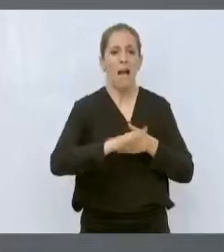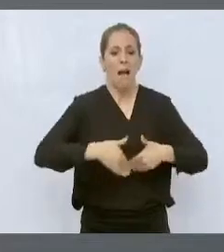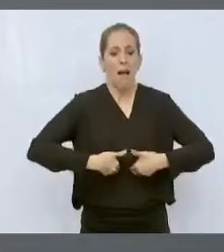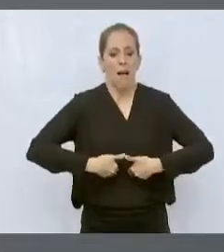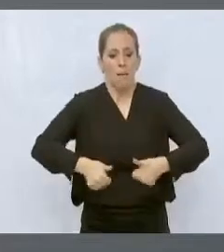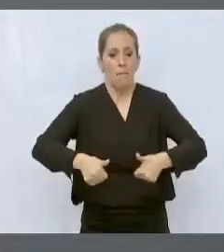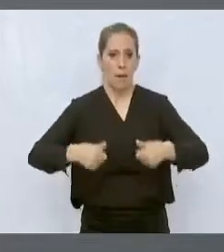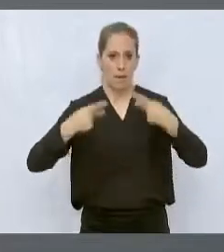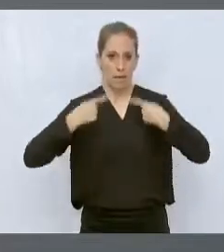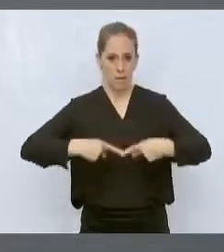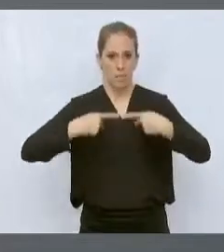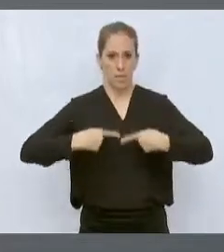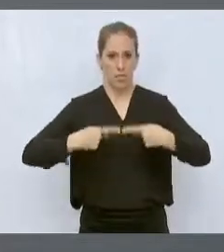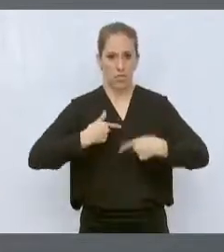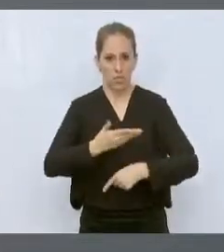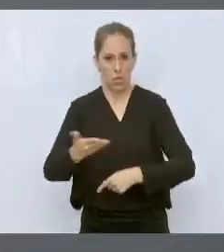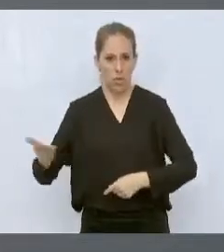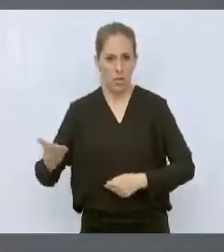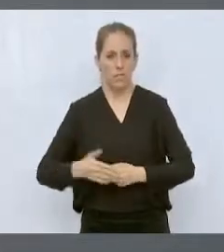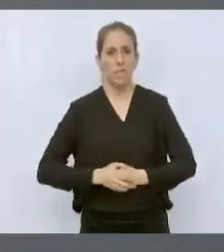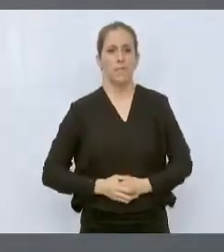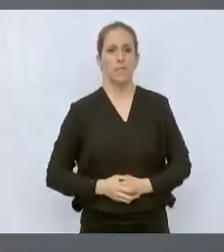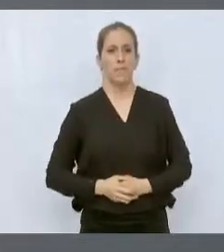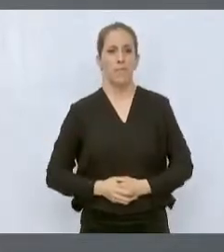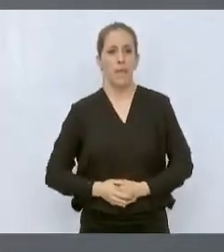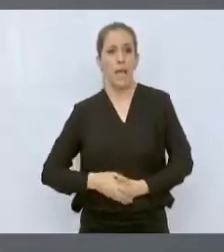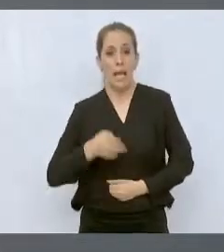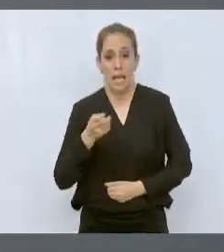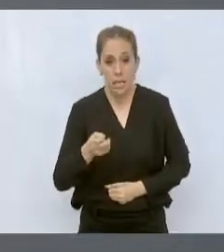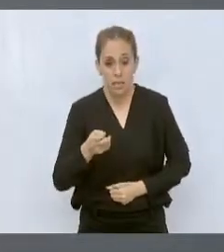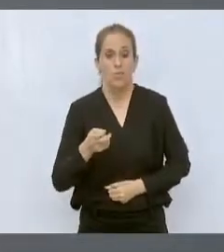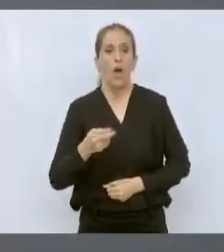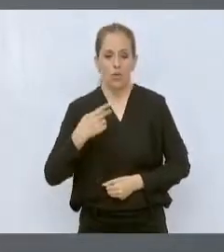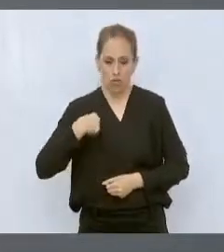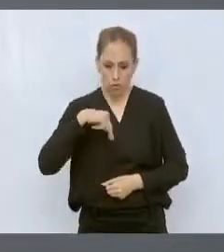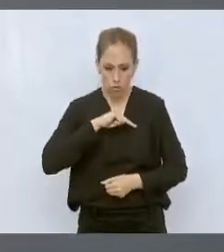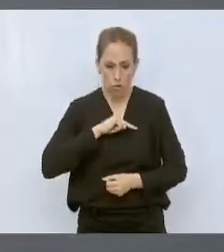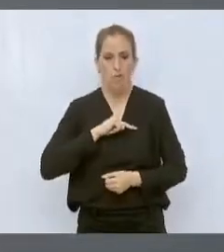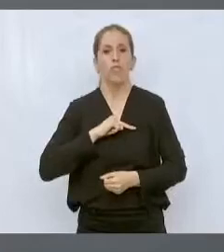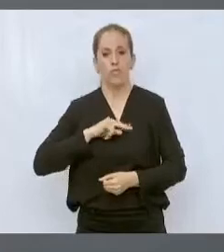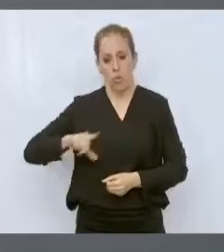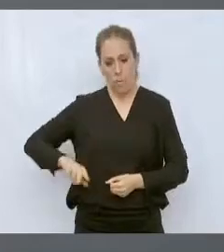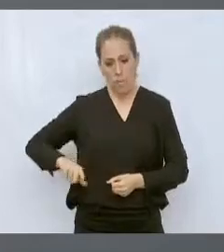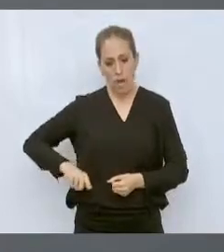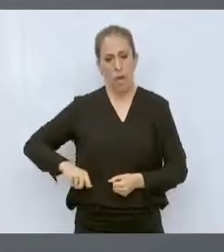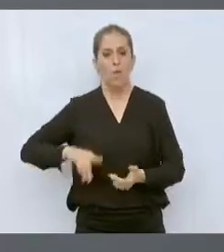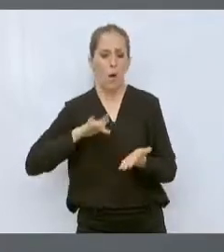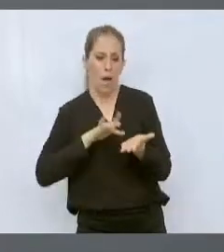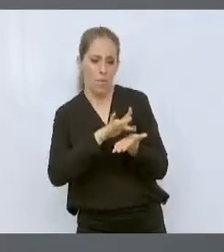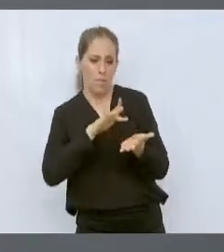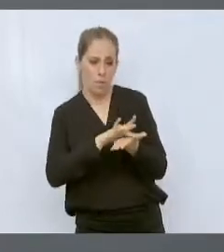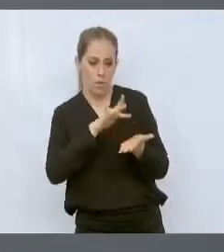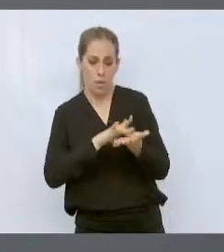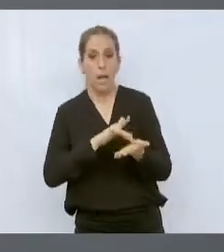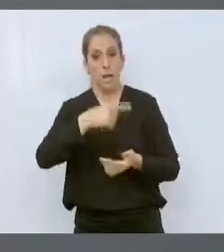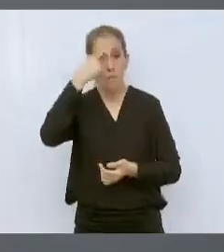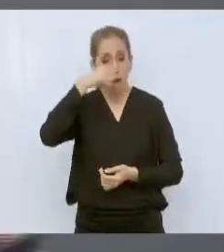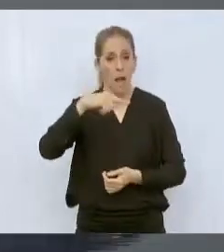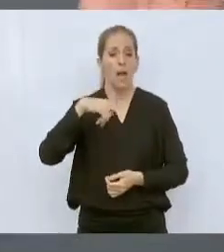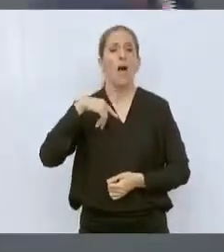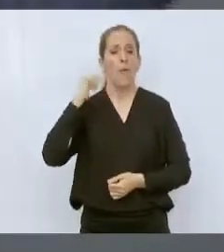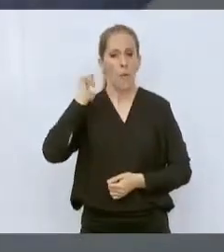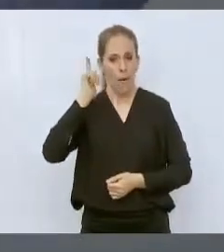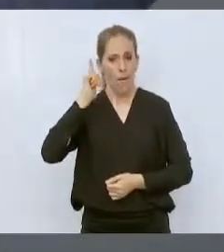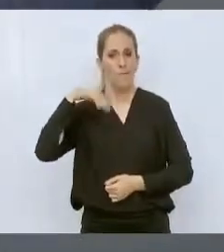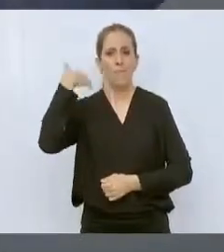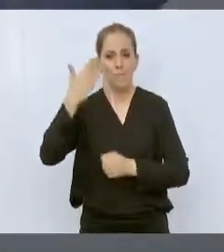recurso que nosotros le hemos aprobado a Caritas también, se está construyendo una segunda planta, que si